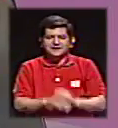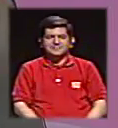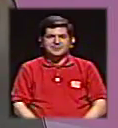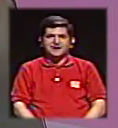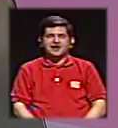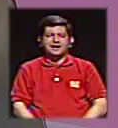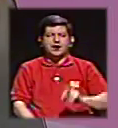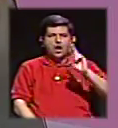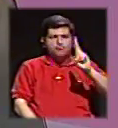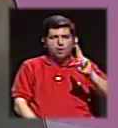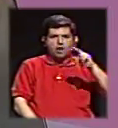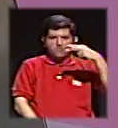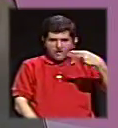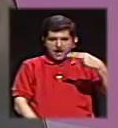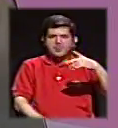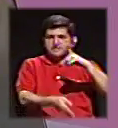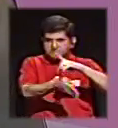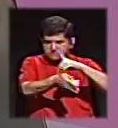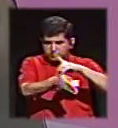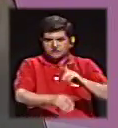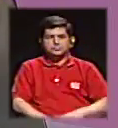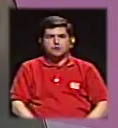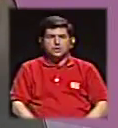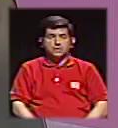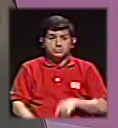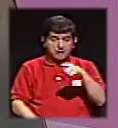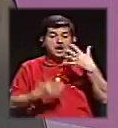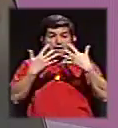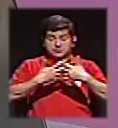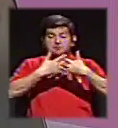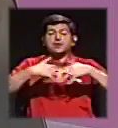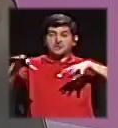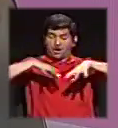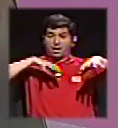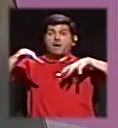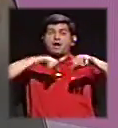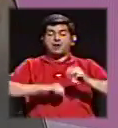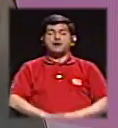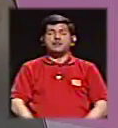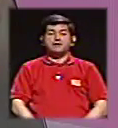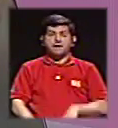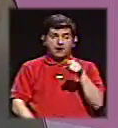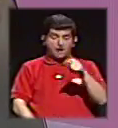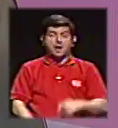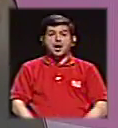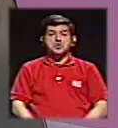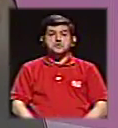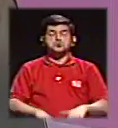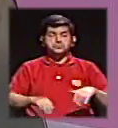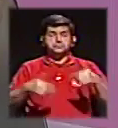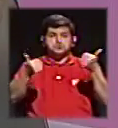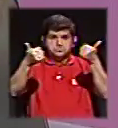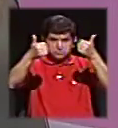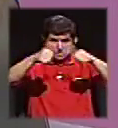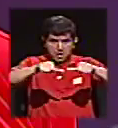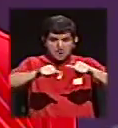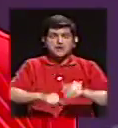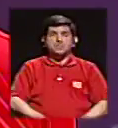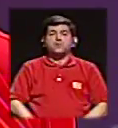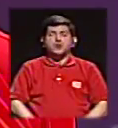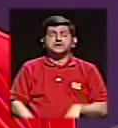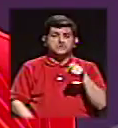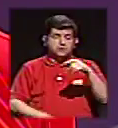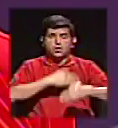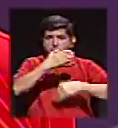Rodolfo Hernández, movió esa maquinaria porque lograron hacer su convención y que ganara. Es decir,